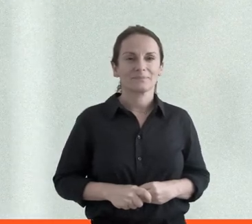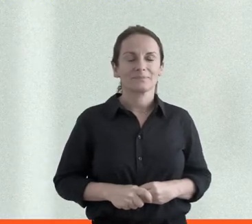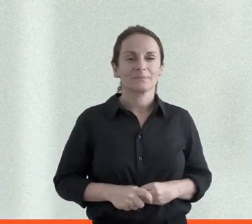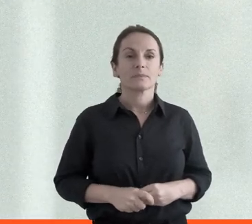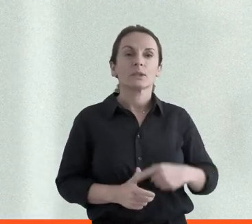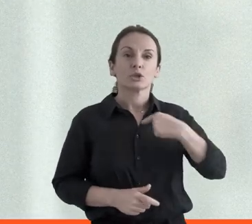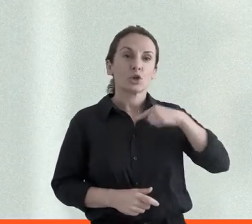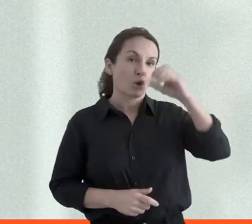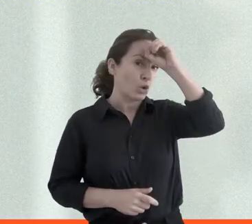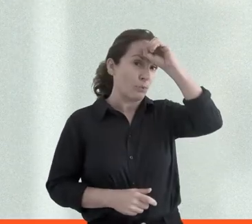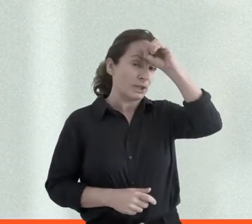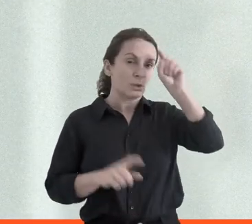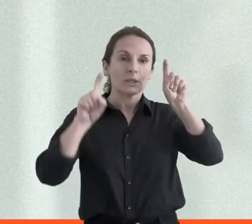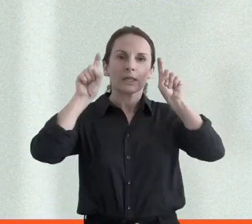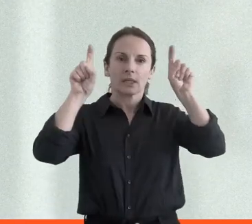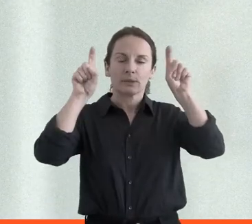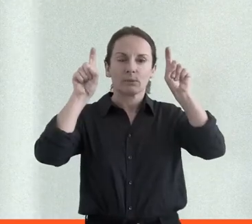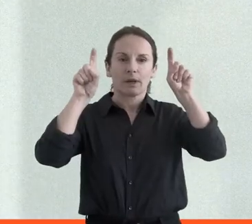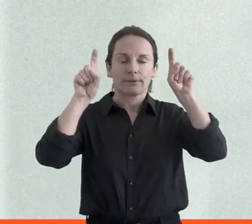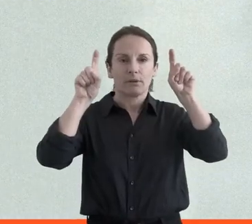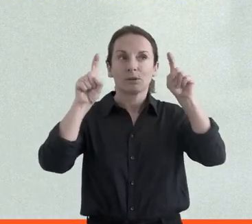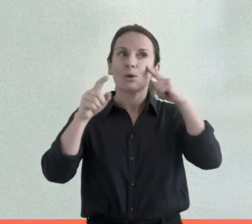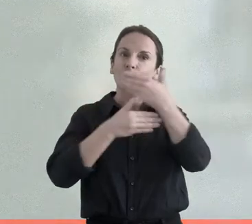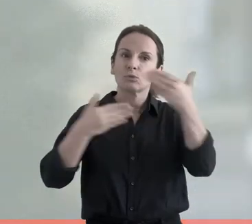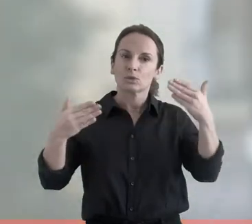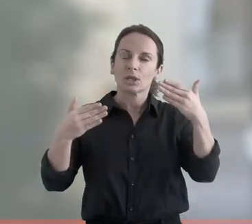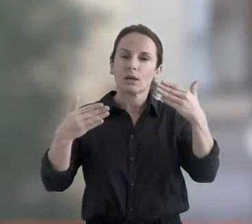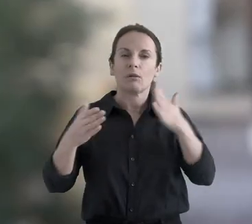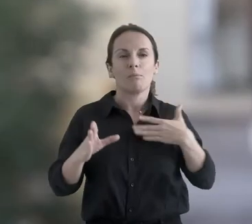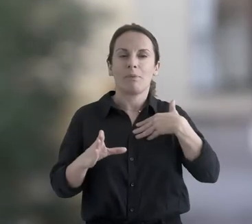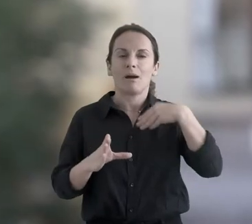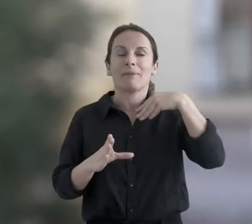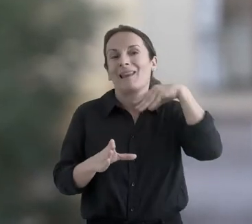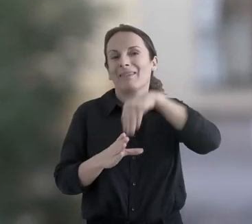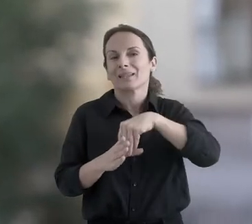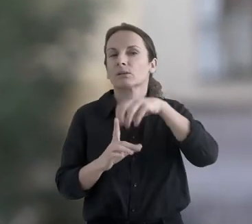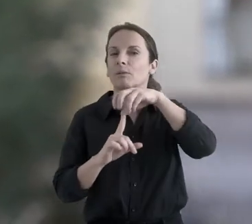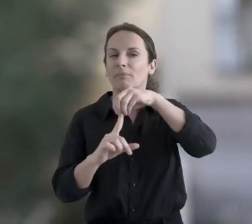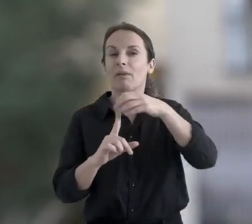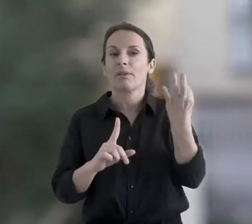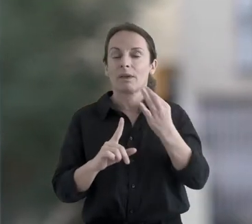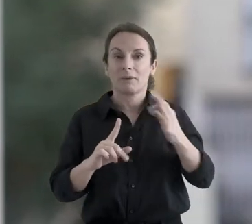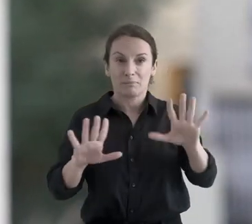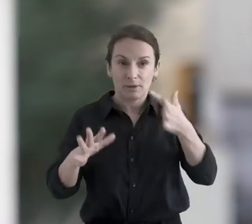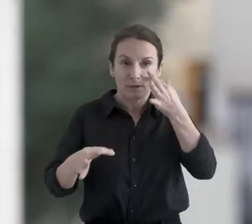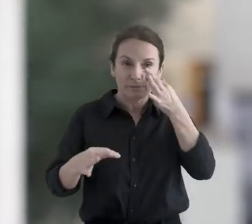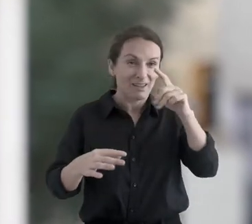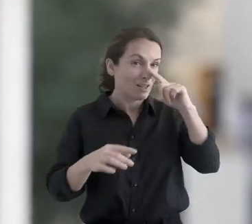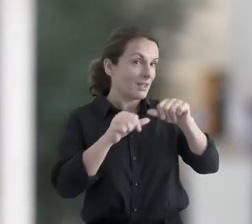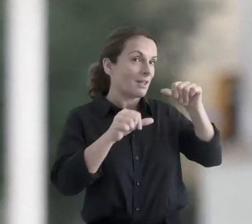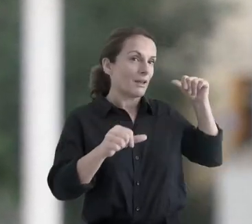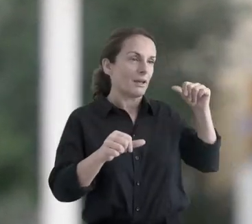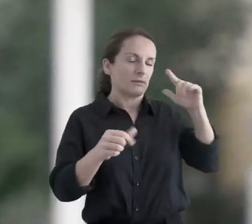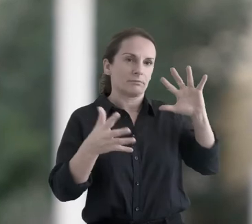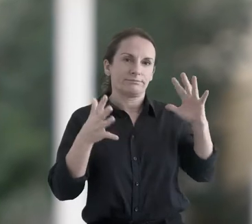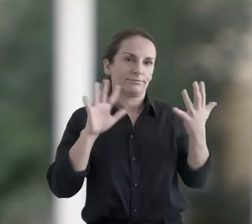En el modo de ver, la educación es algo troncada en los museos. En los últimos años, ciertas tendencias neoliberales dentro de